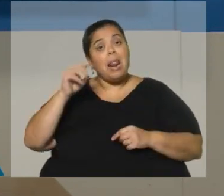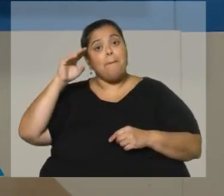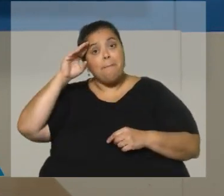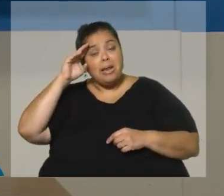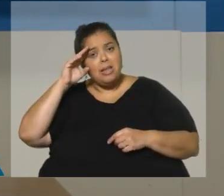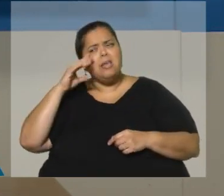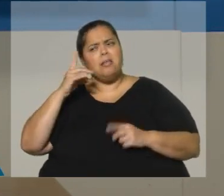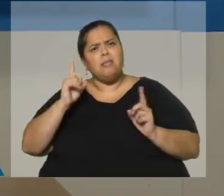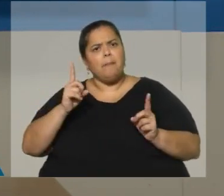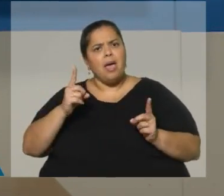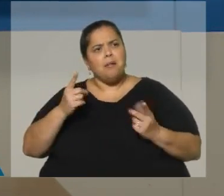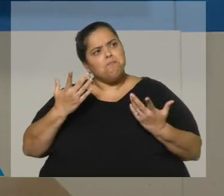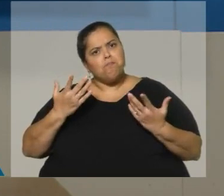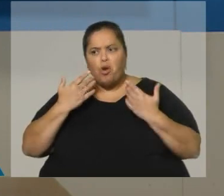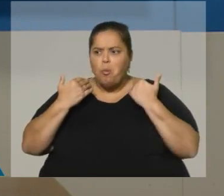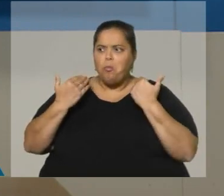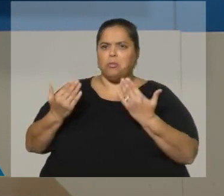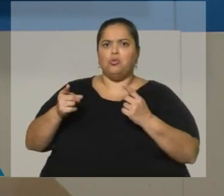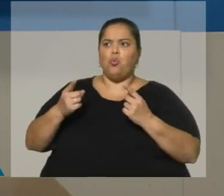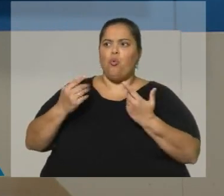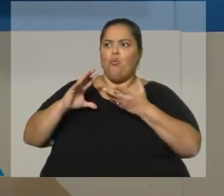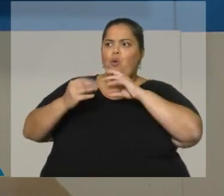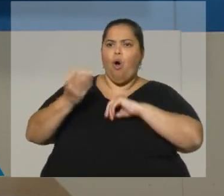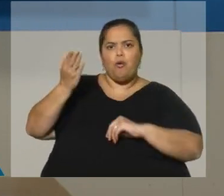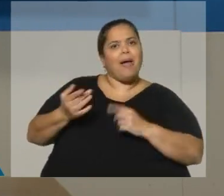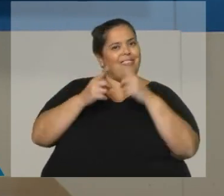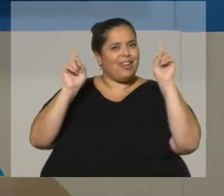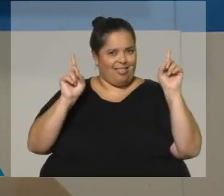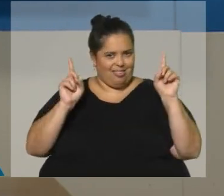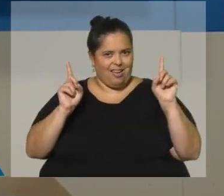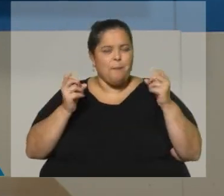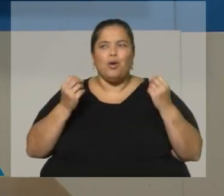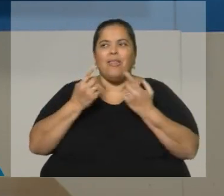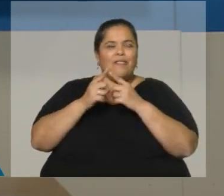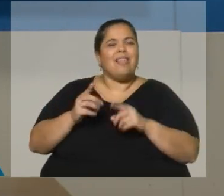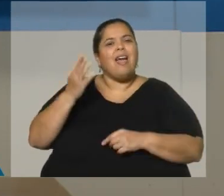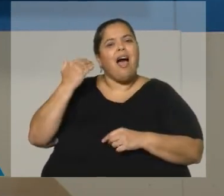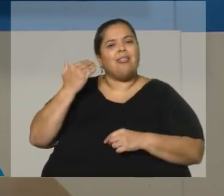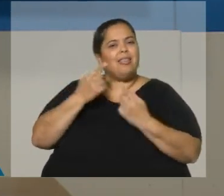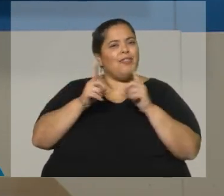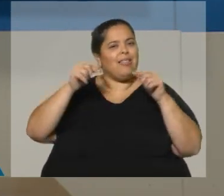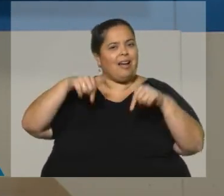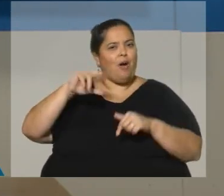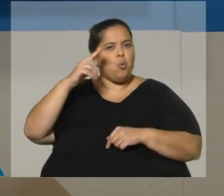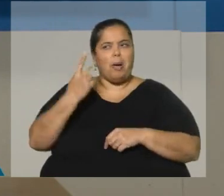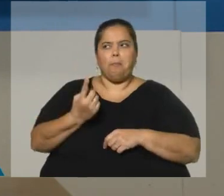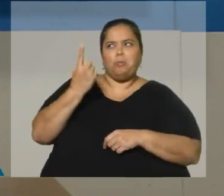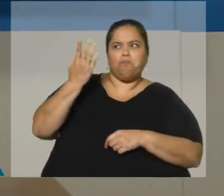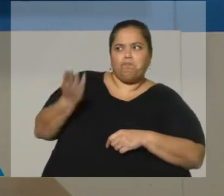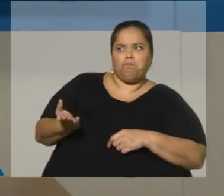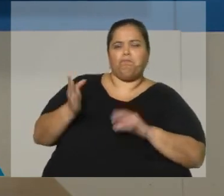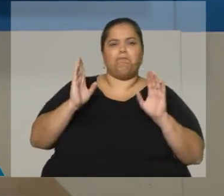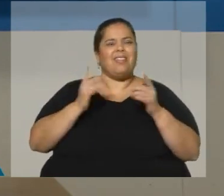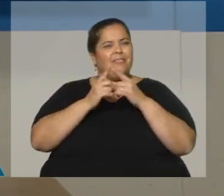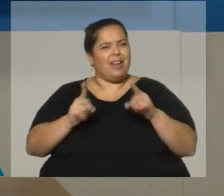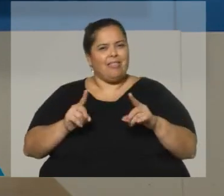estilo, que es un estilo distinto, no del liderazgo que se ha visto en los últimos tiempos en Uruguay, sino un estilo caudillista,